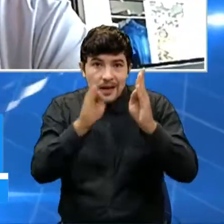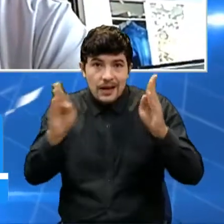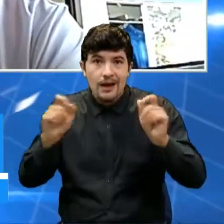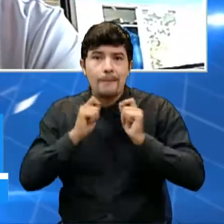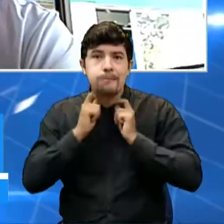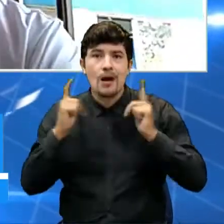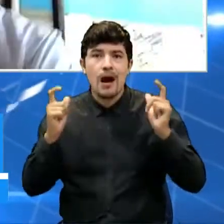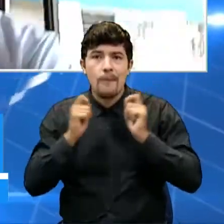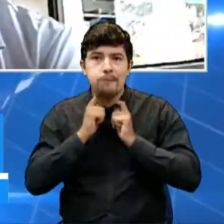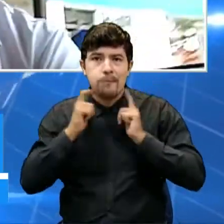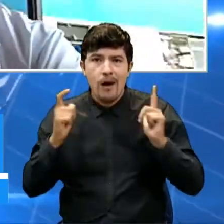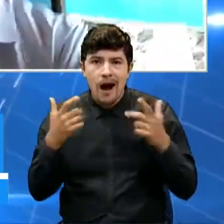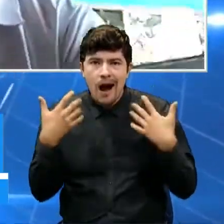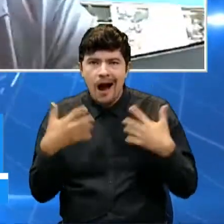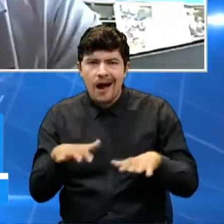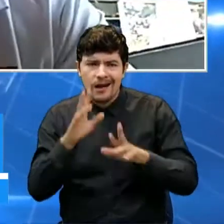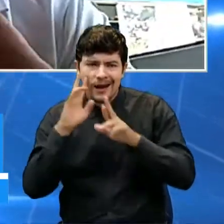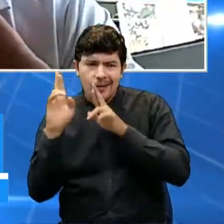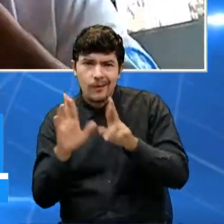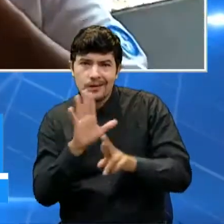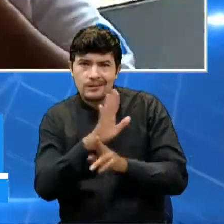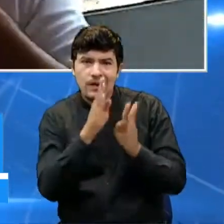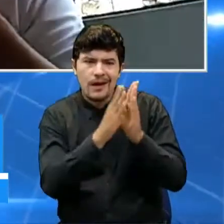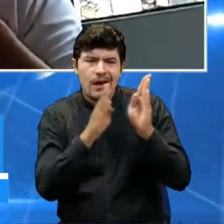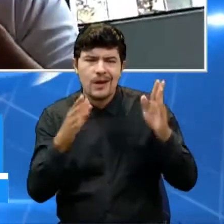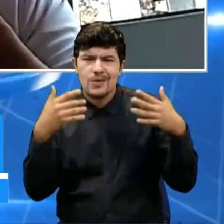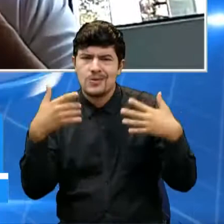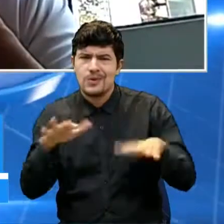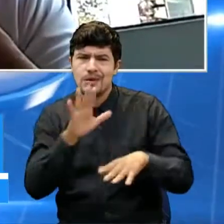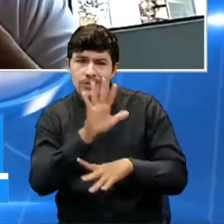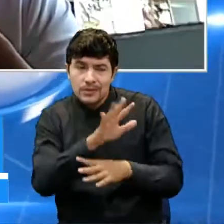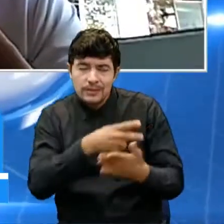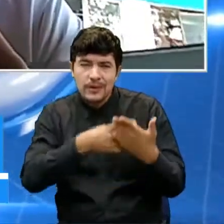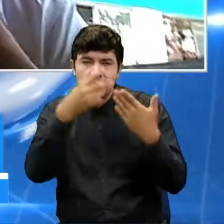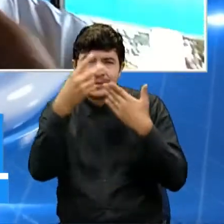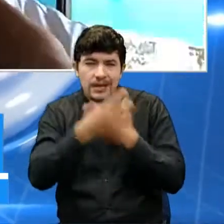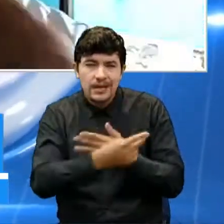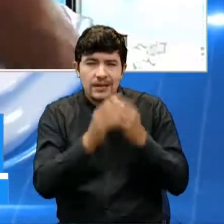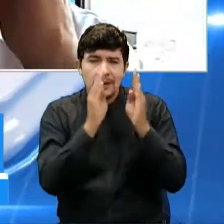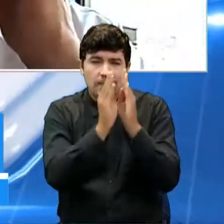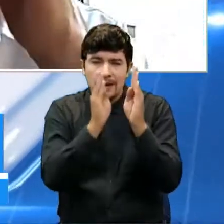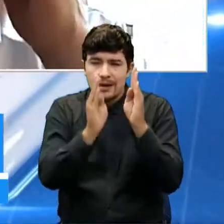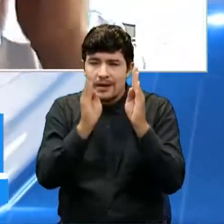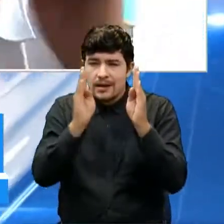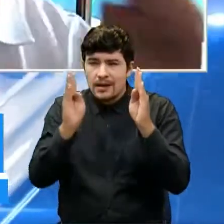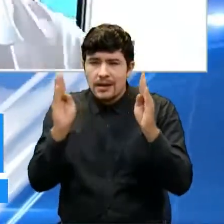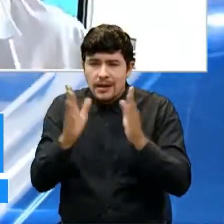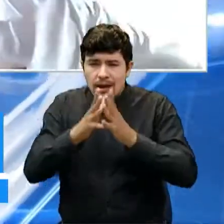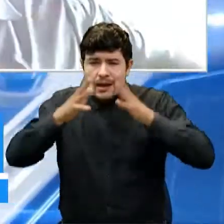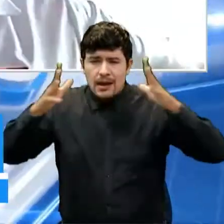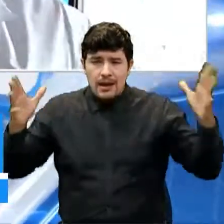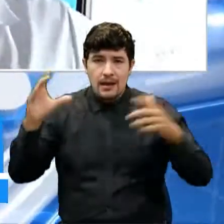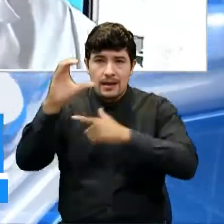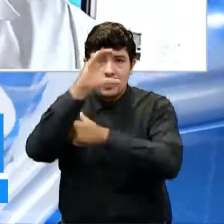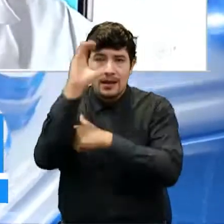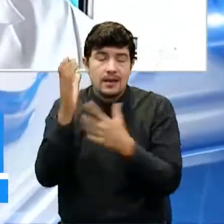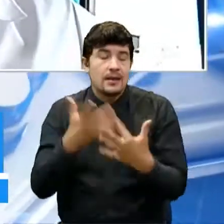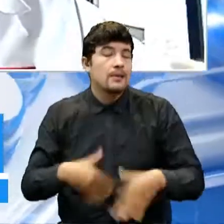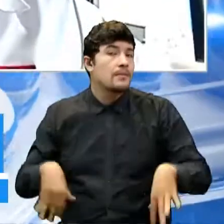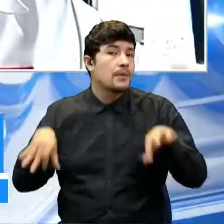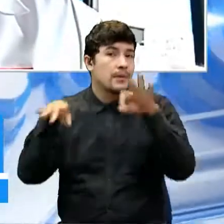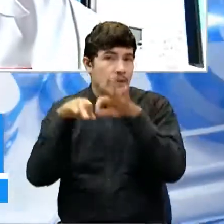Pública Gabriel Turbay como uno de los proyectos de bibliotecas grandes de Colombia más